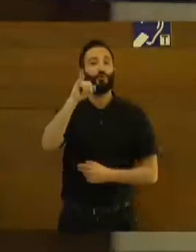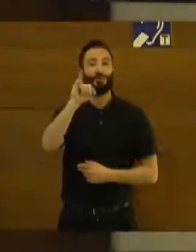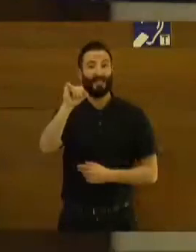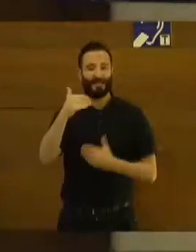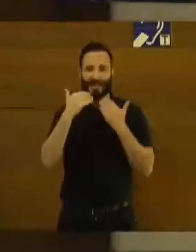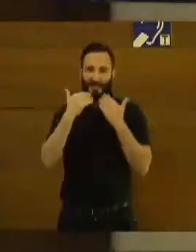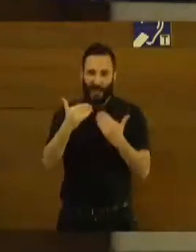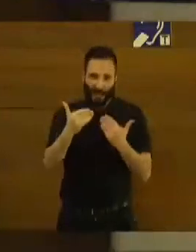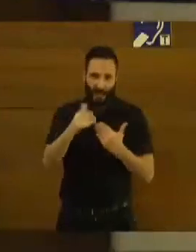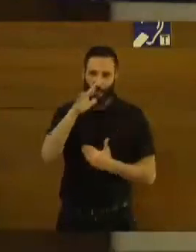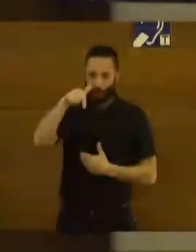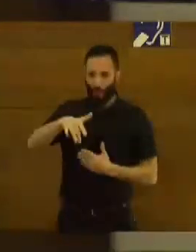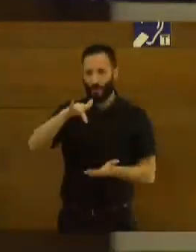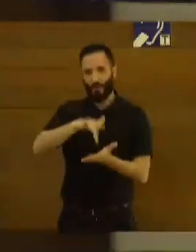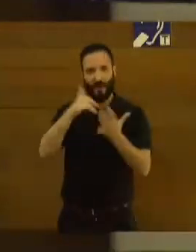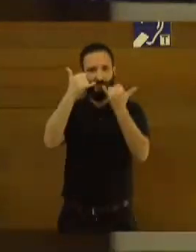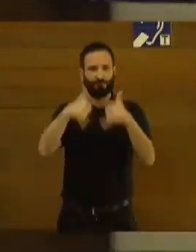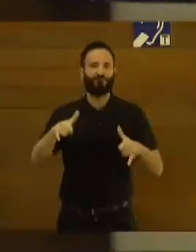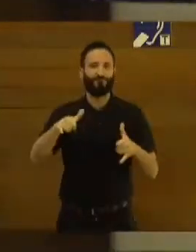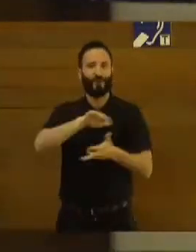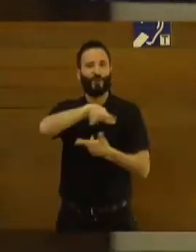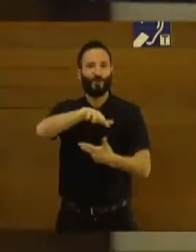regala esta maravillosa noticia.